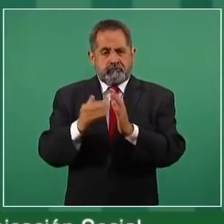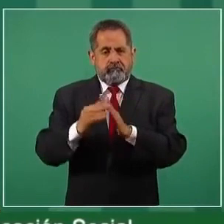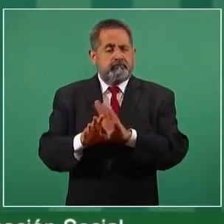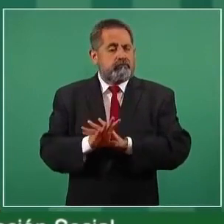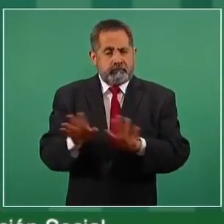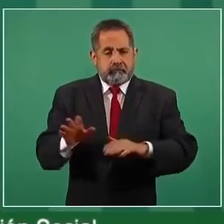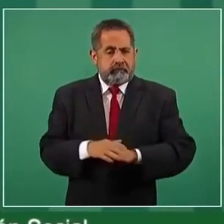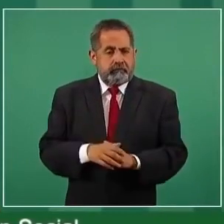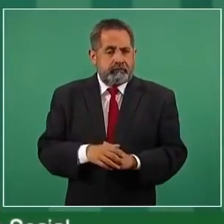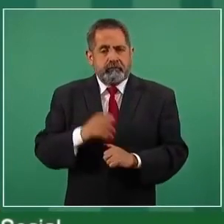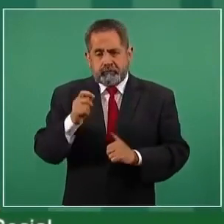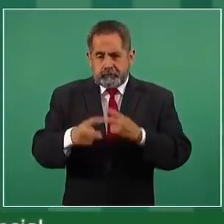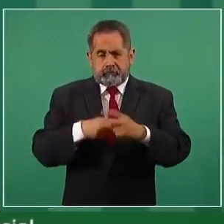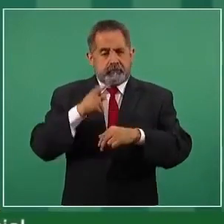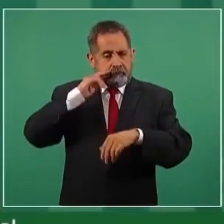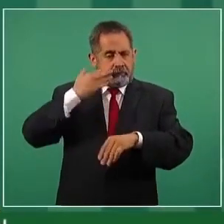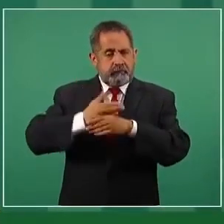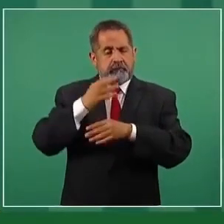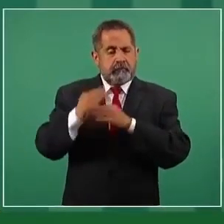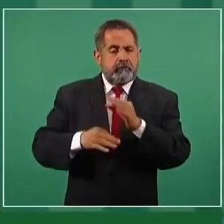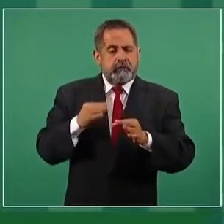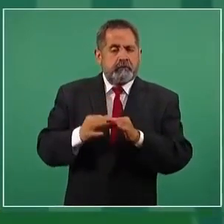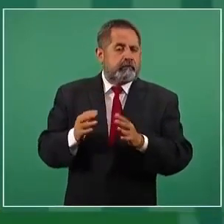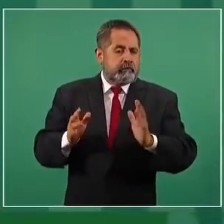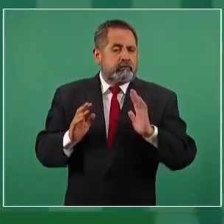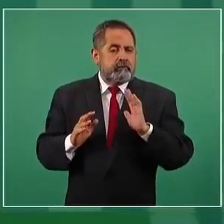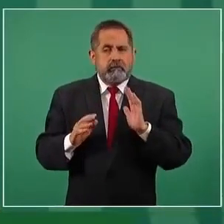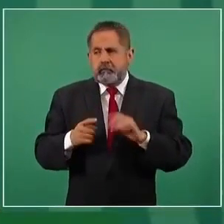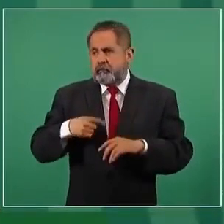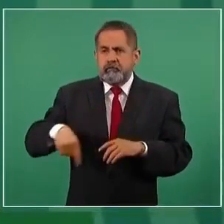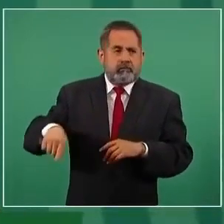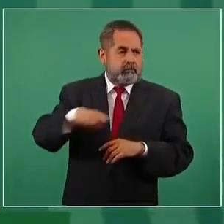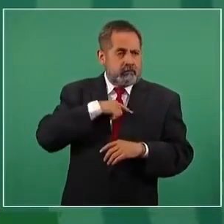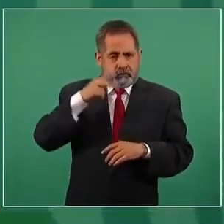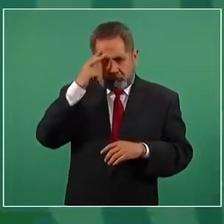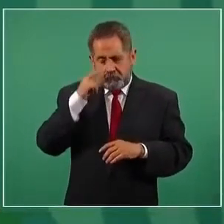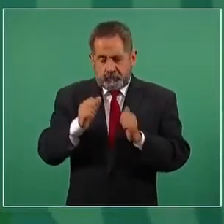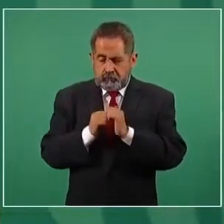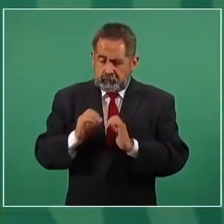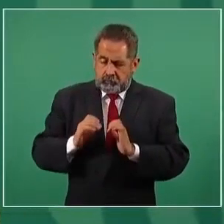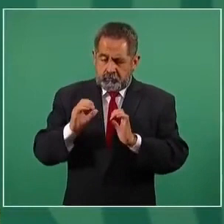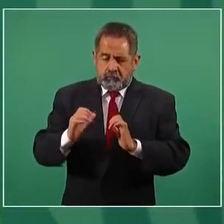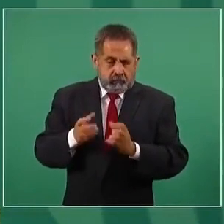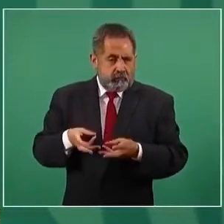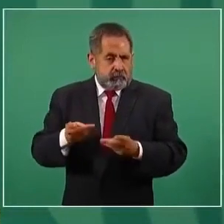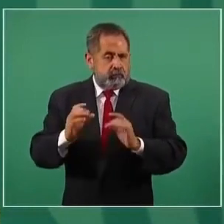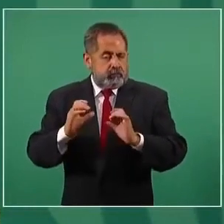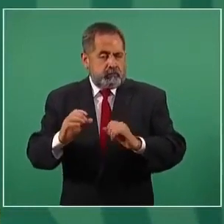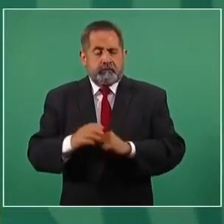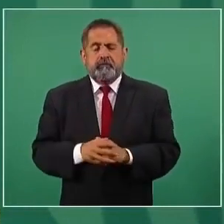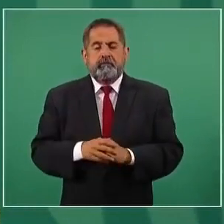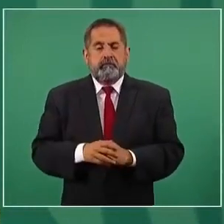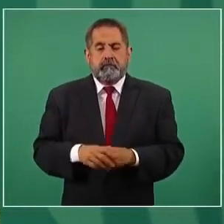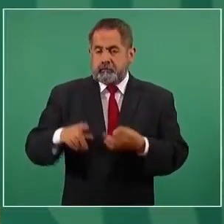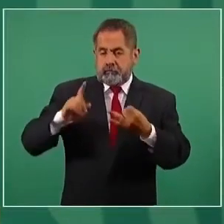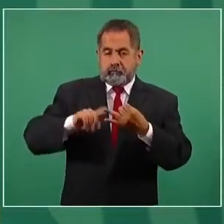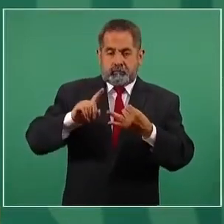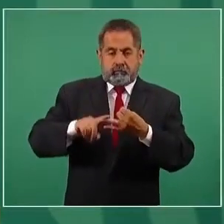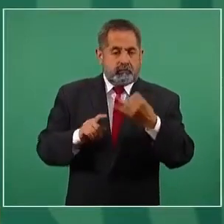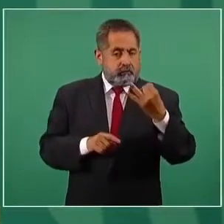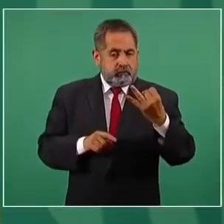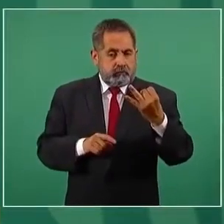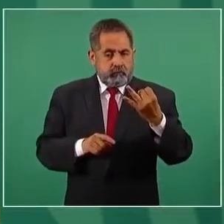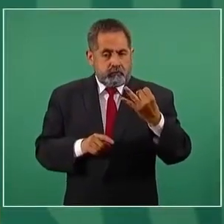Vamos a actuar de manera responsable y racional. Lo segundo es que